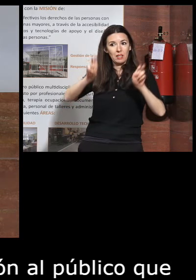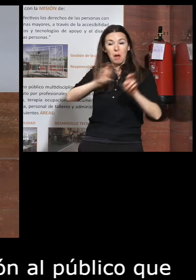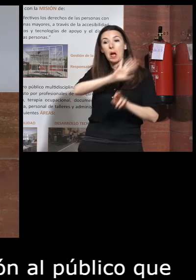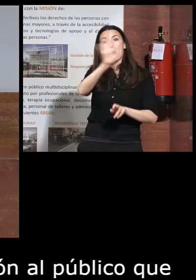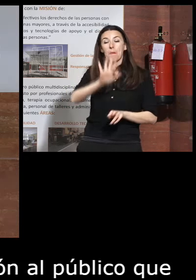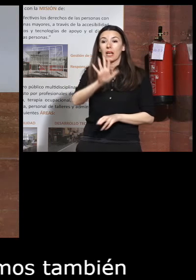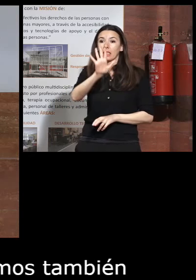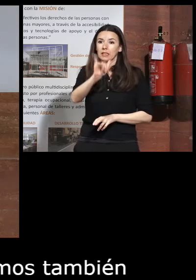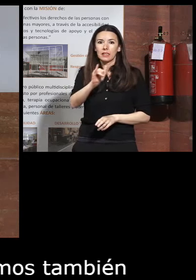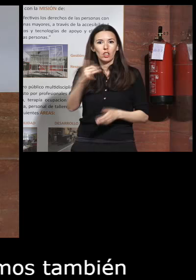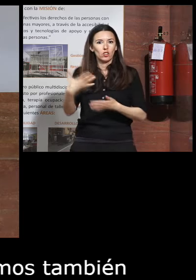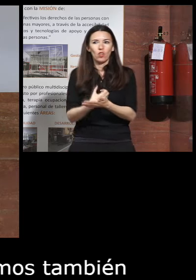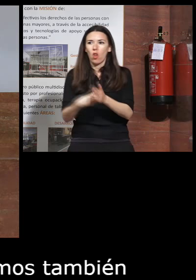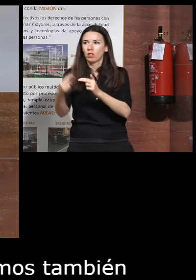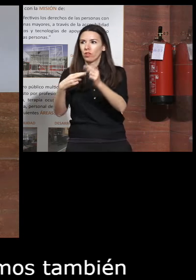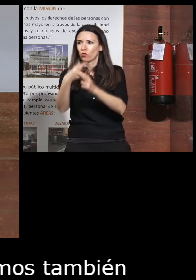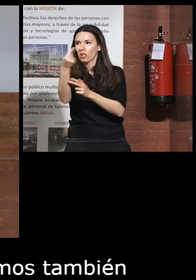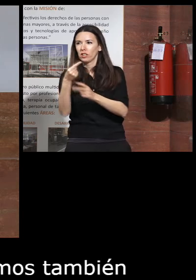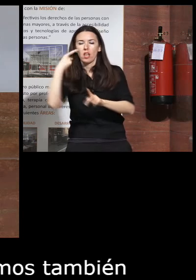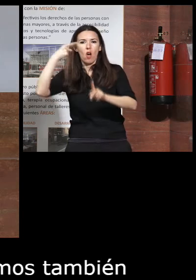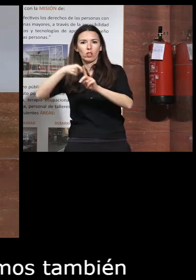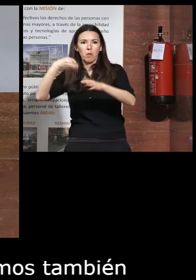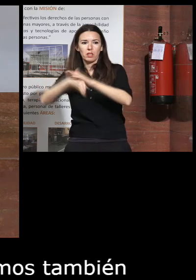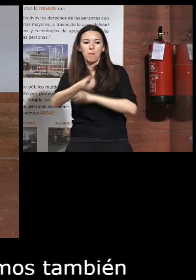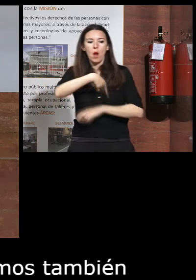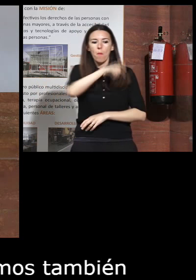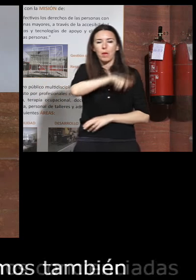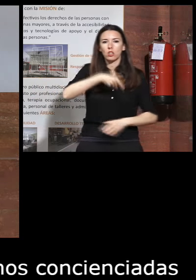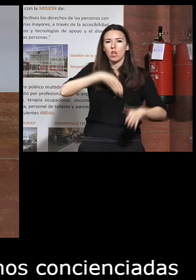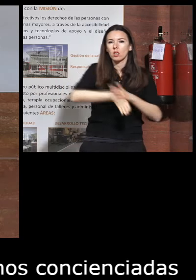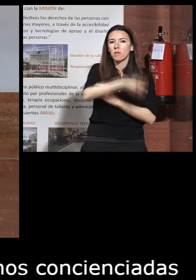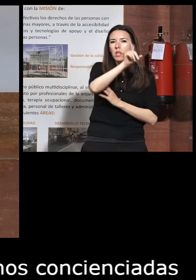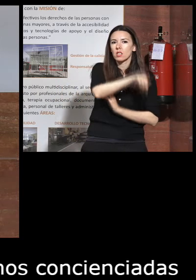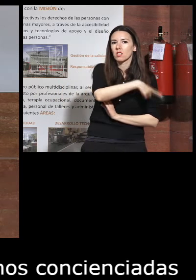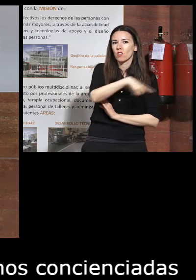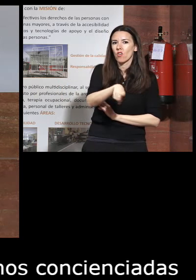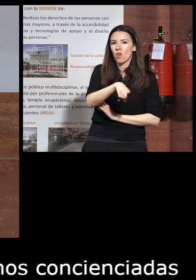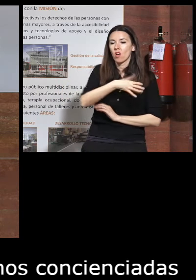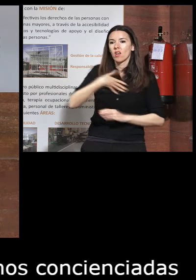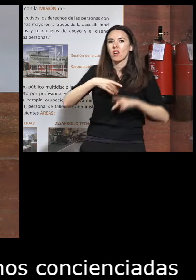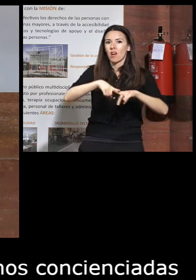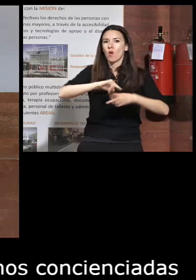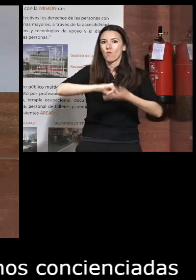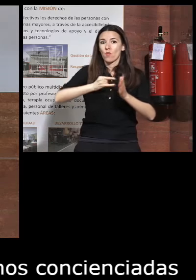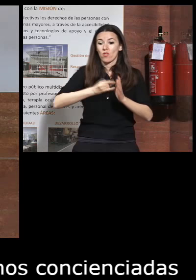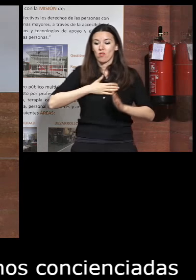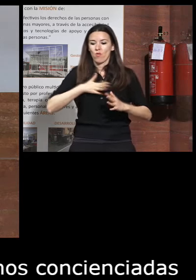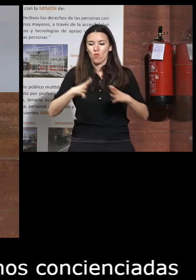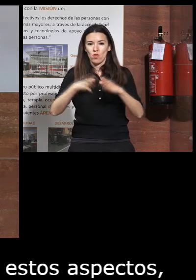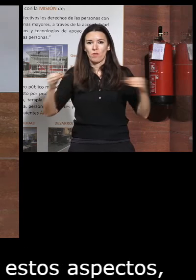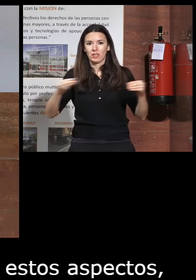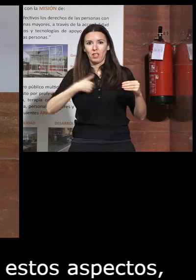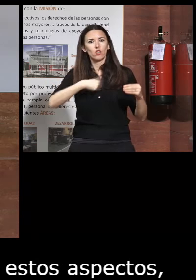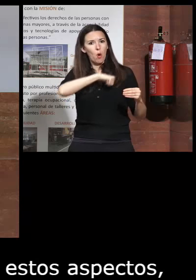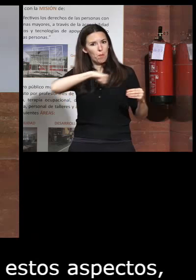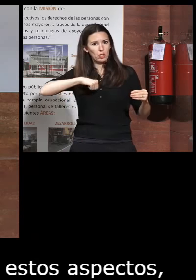sí que diseñamos todos estos aspectos pero vamos a ver y entonces quiero compartir con vosotros los proyectos que desde mi universidad y yo